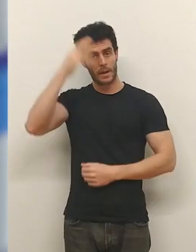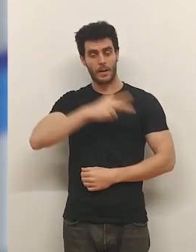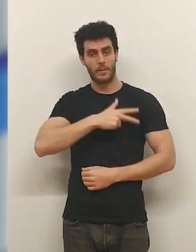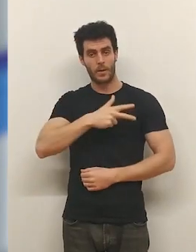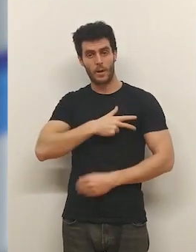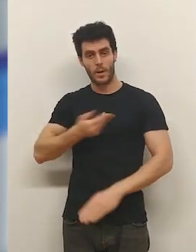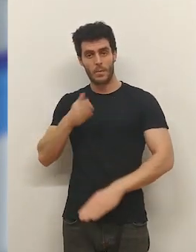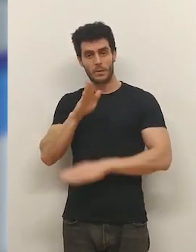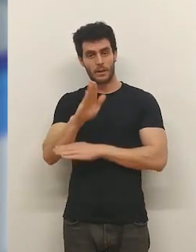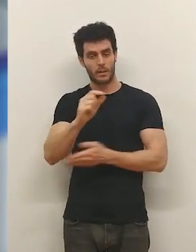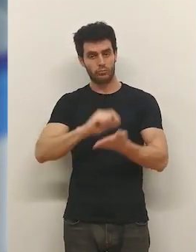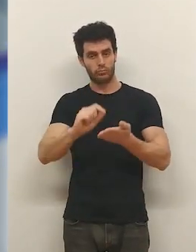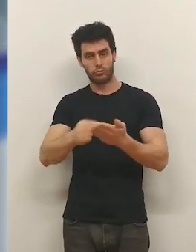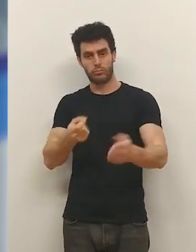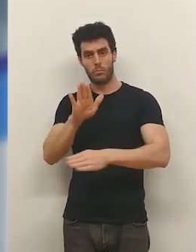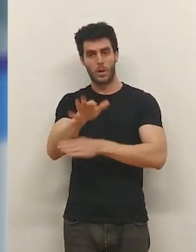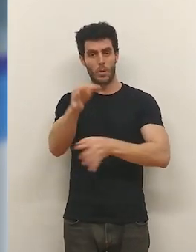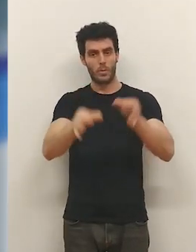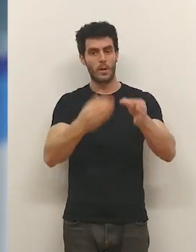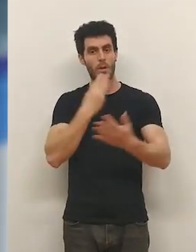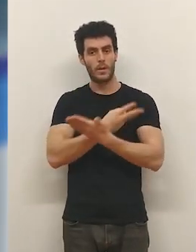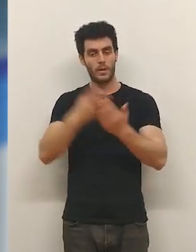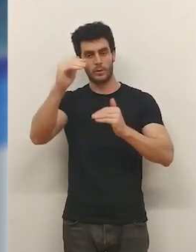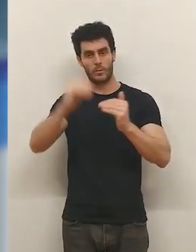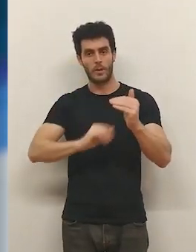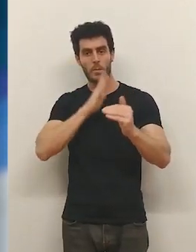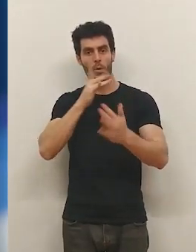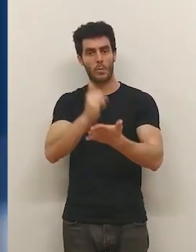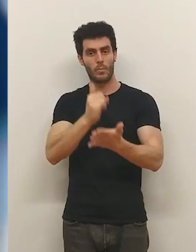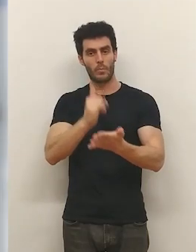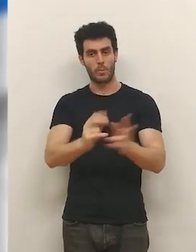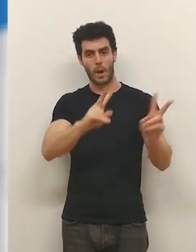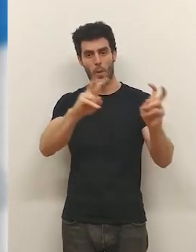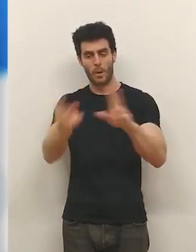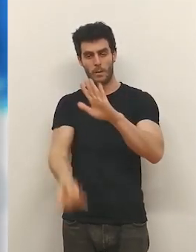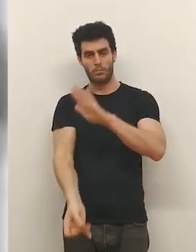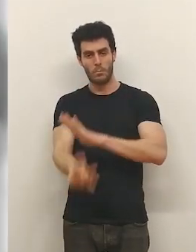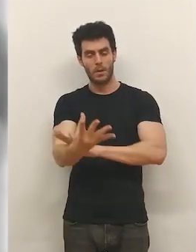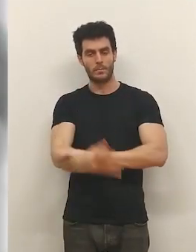Los abogados han presentado este escrito... ...del juzgado de menores tras la aparición de nuevas pruebas.